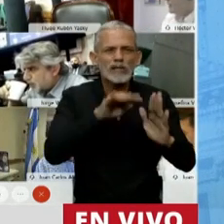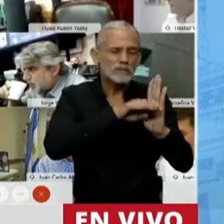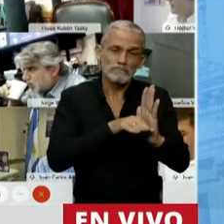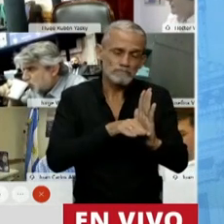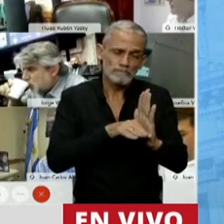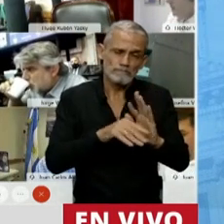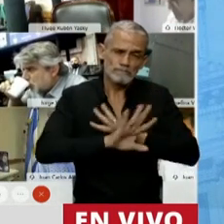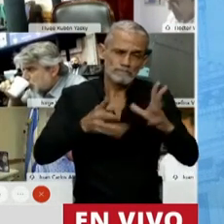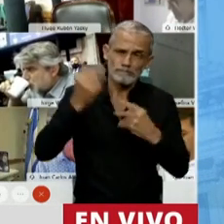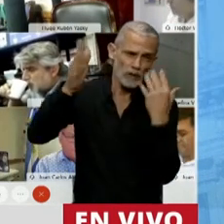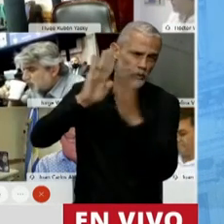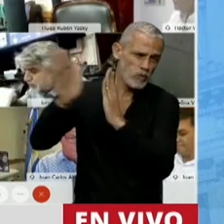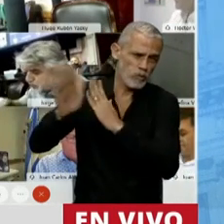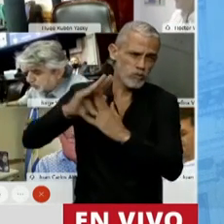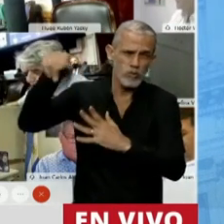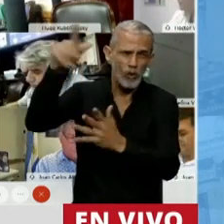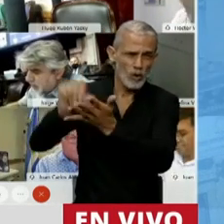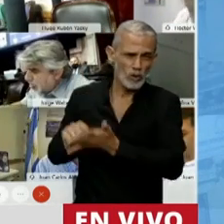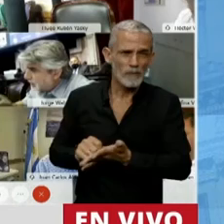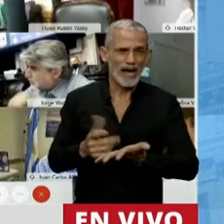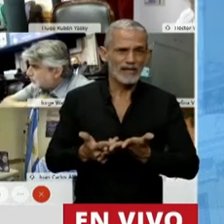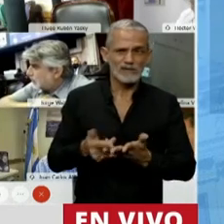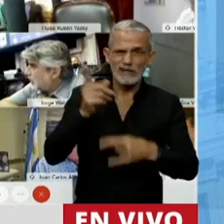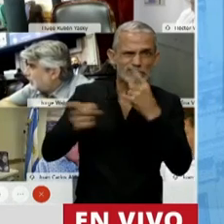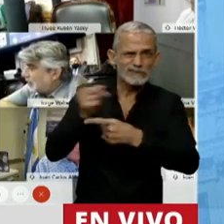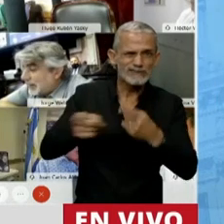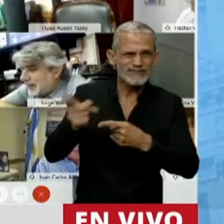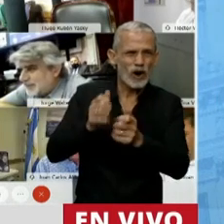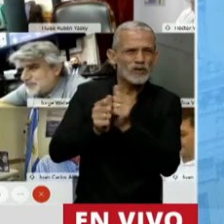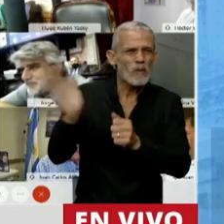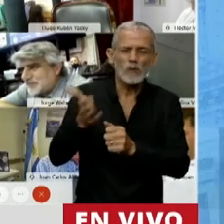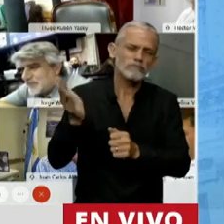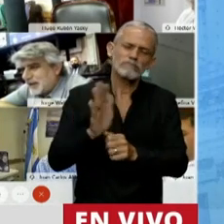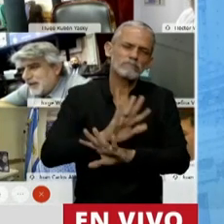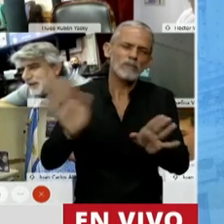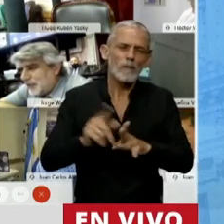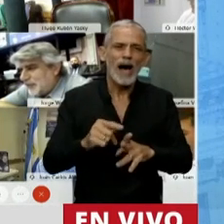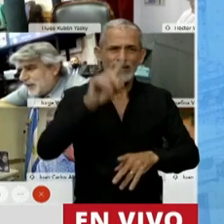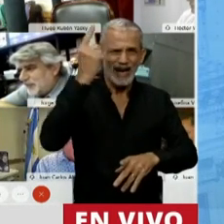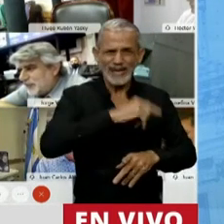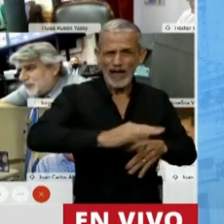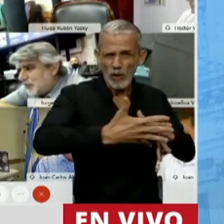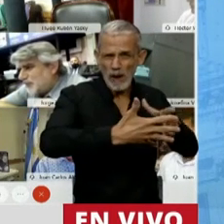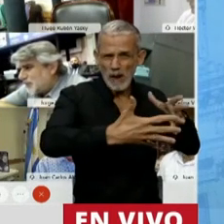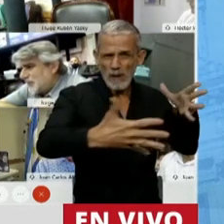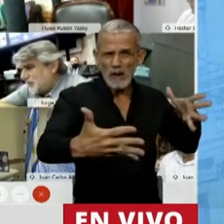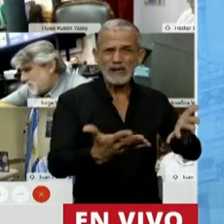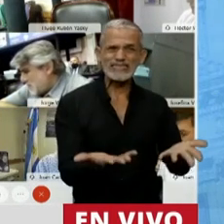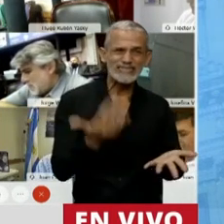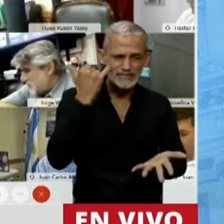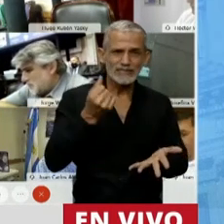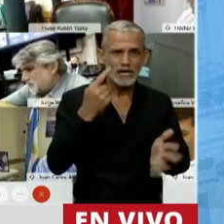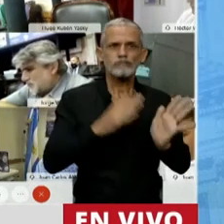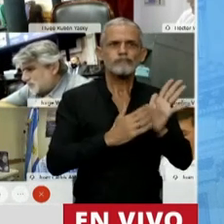políticas que incentivan el trabajo y la inversión y dejar de espoliar al sector productivo para seguir haciendo crecer un Estado enorme que, si hay algo que ya